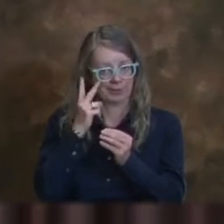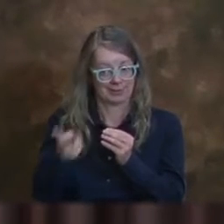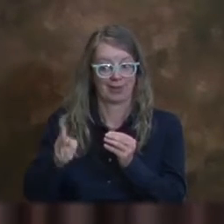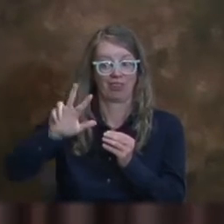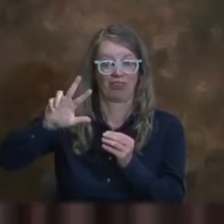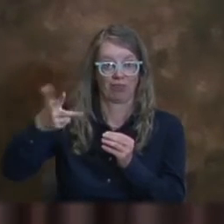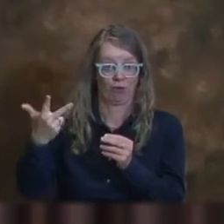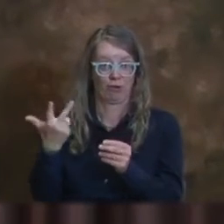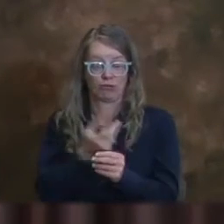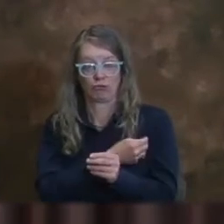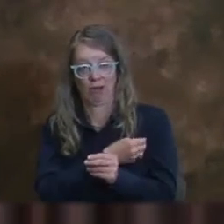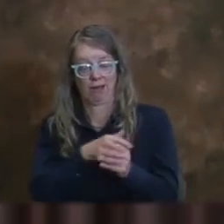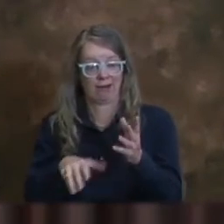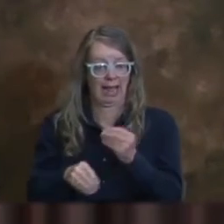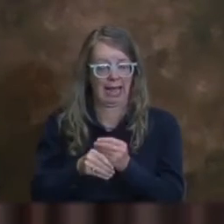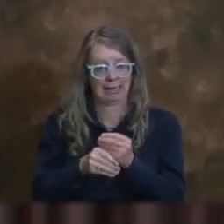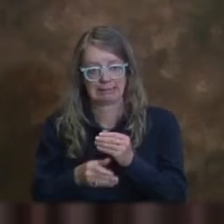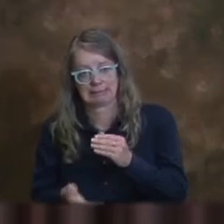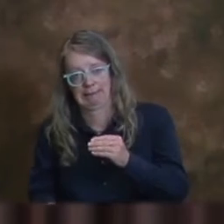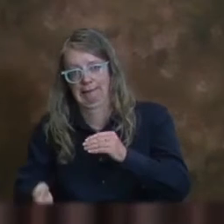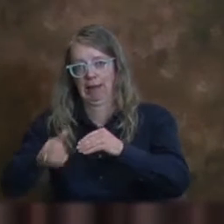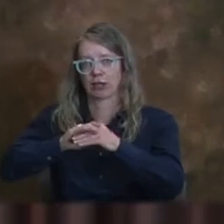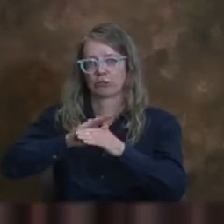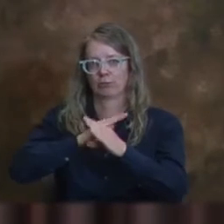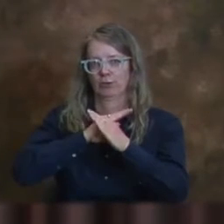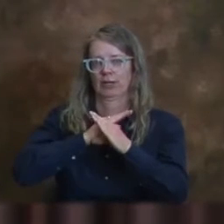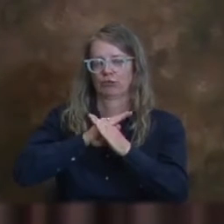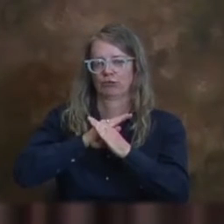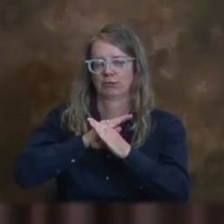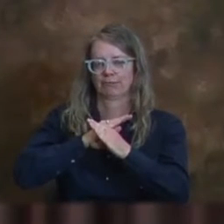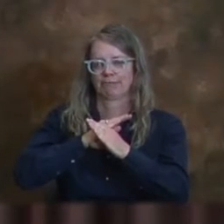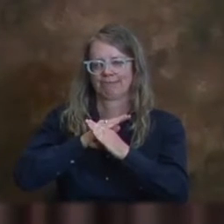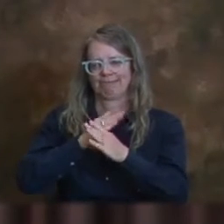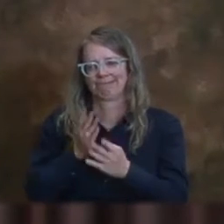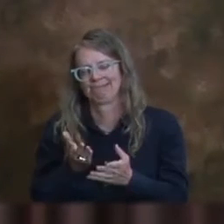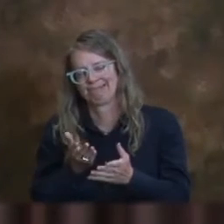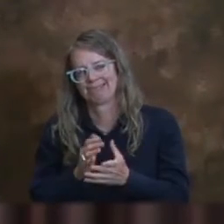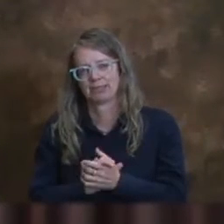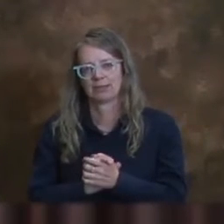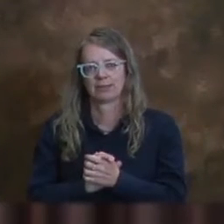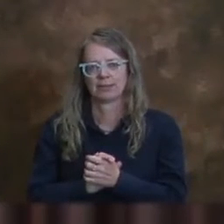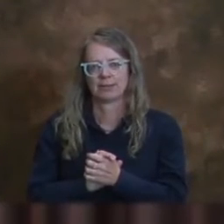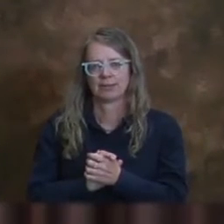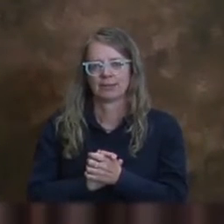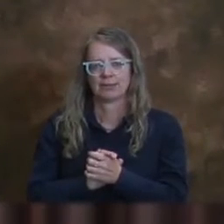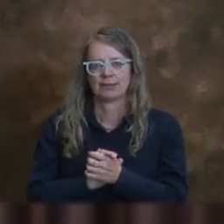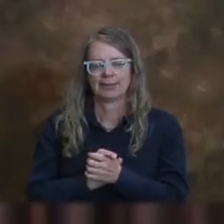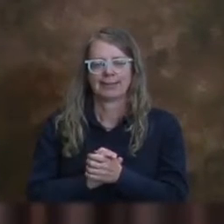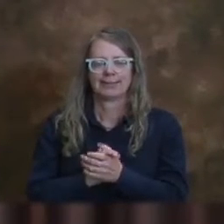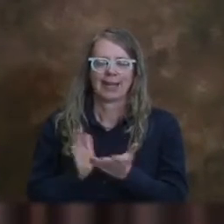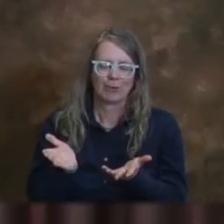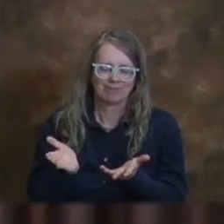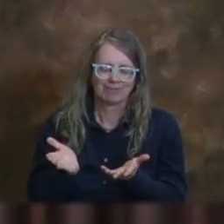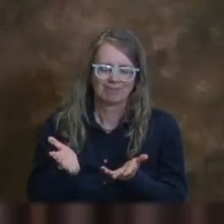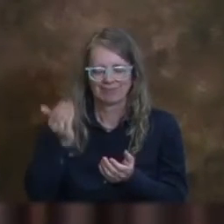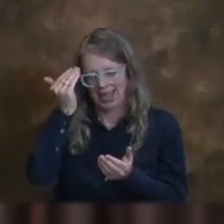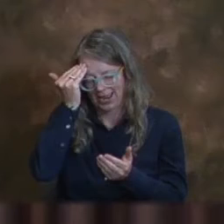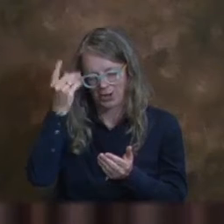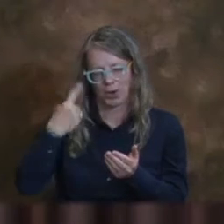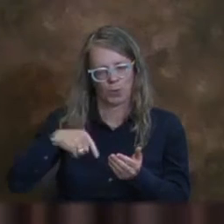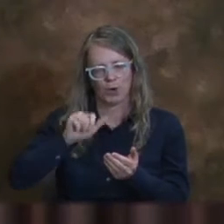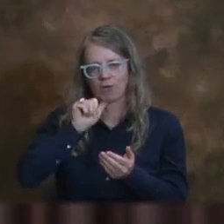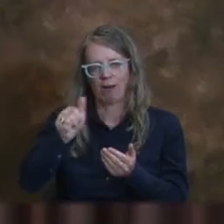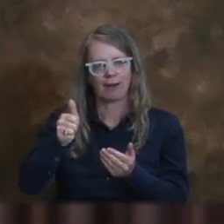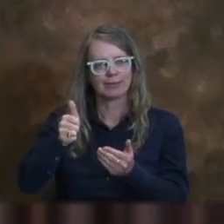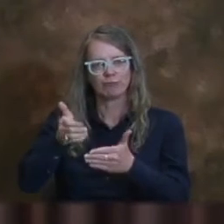entendiendo que esa tercera vacuna ofrece una capa de protección importante. Y como decía anteriormente,